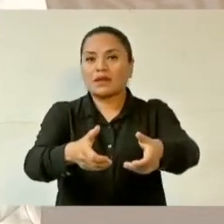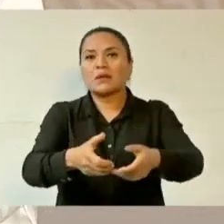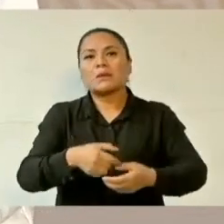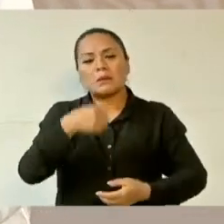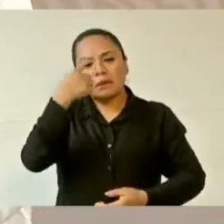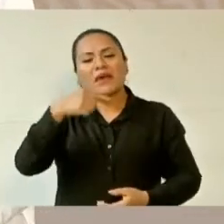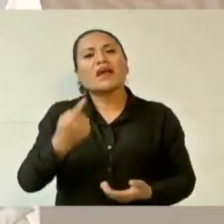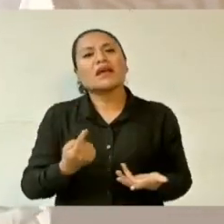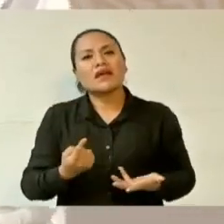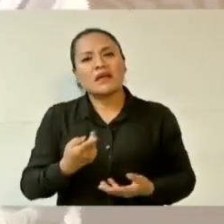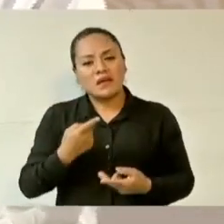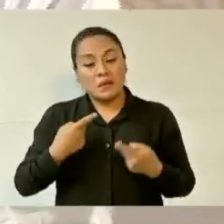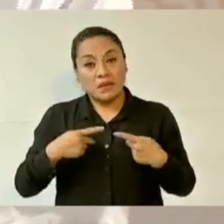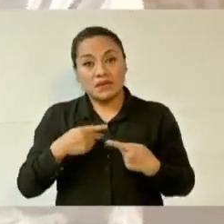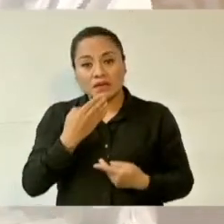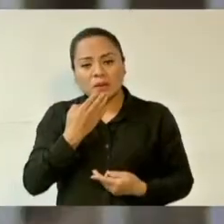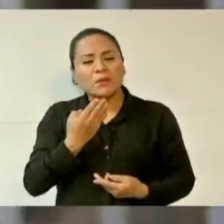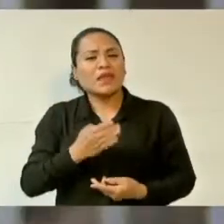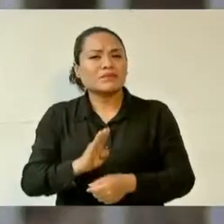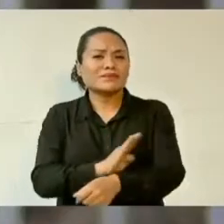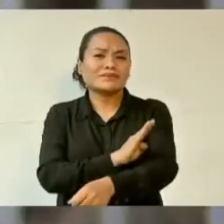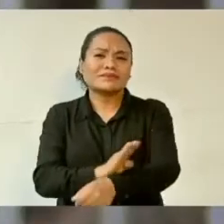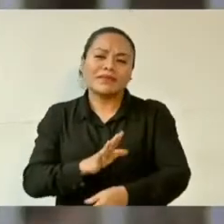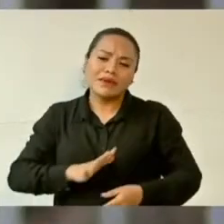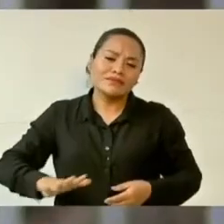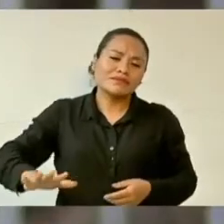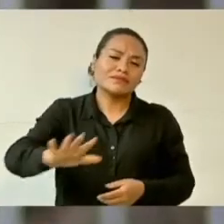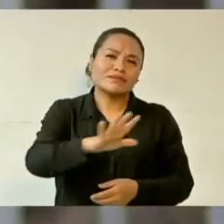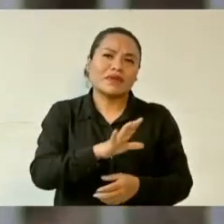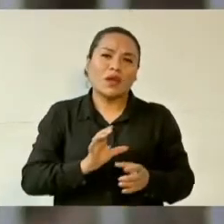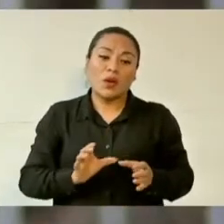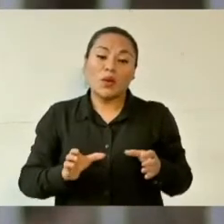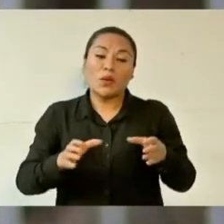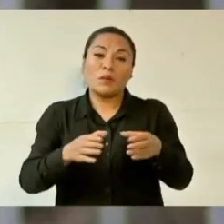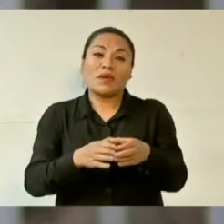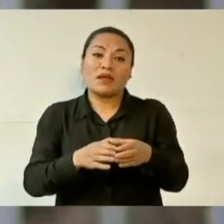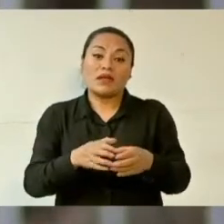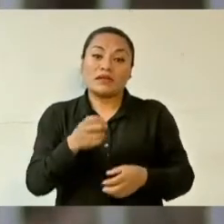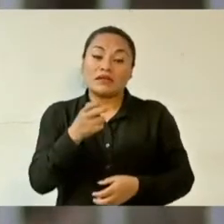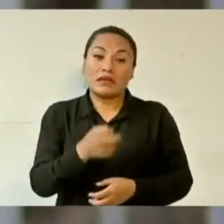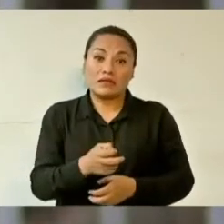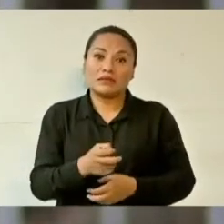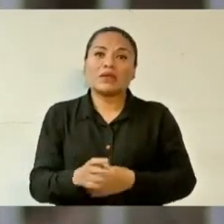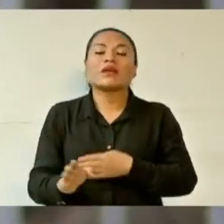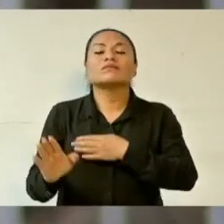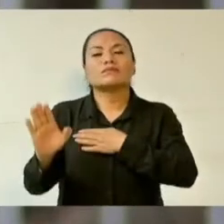de la comunidad, pero también significa un compromiso.